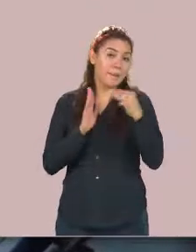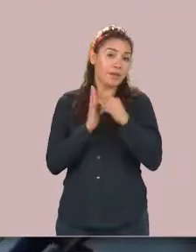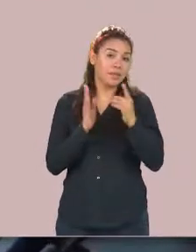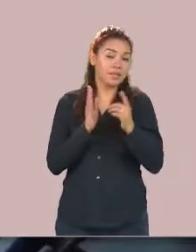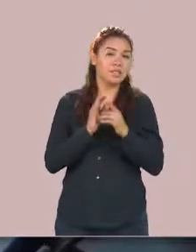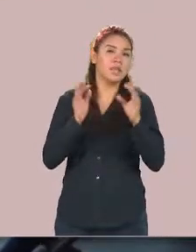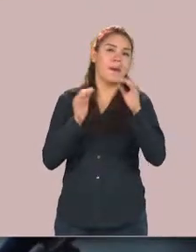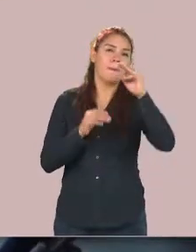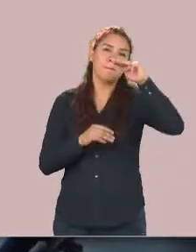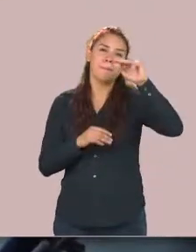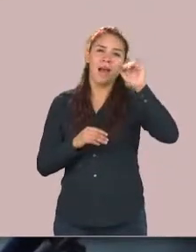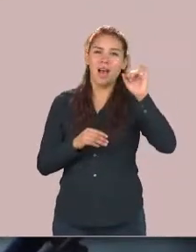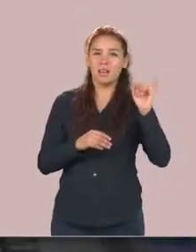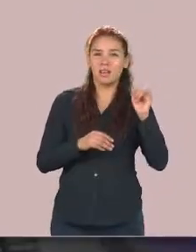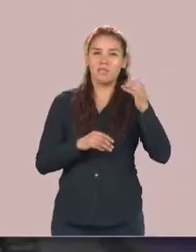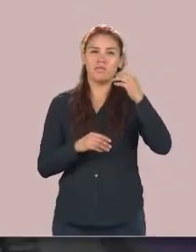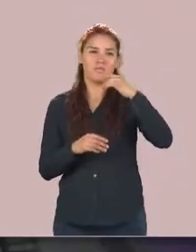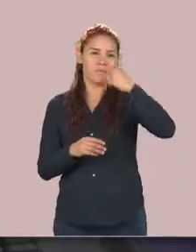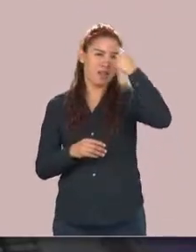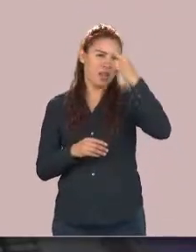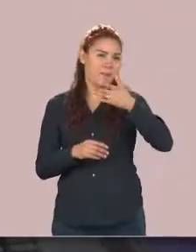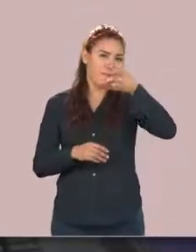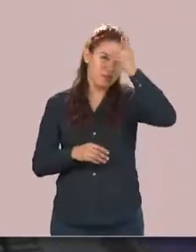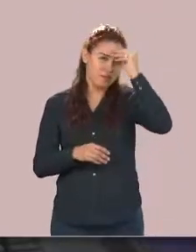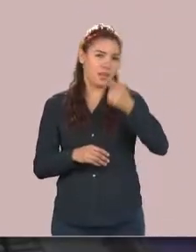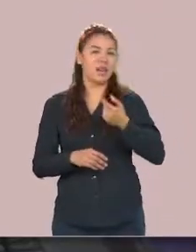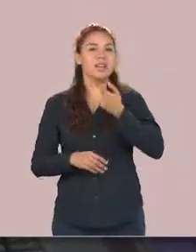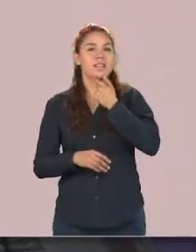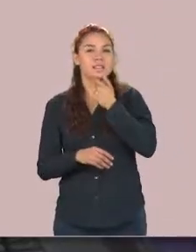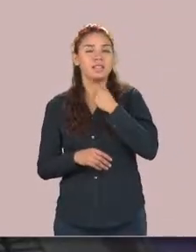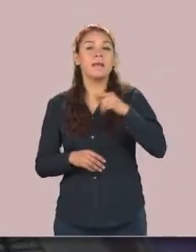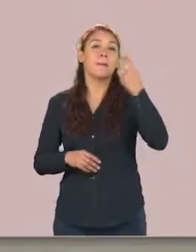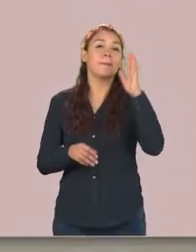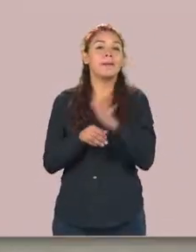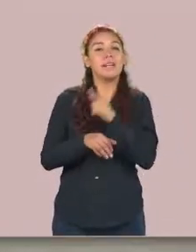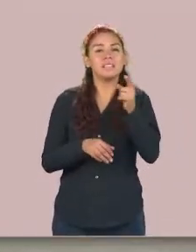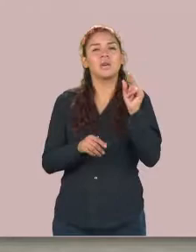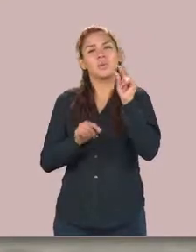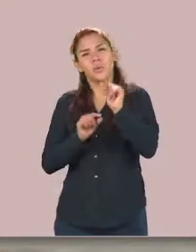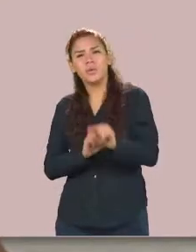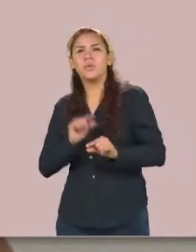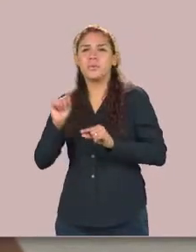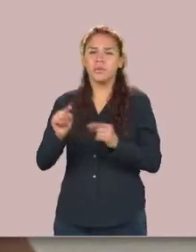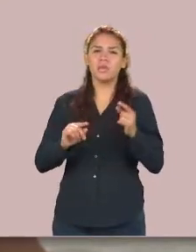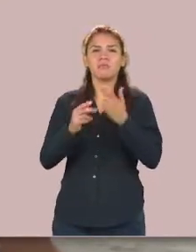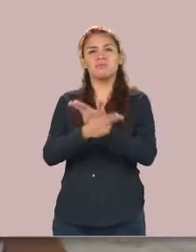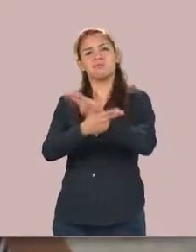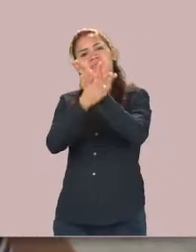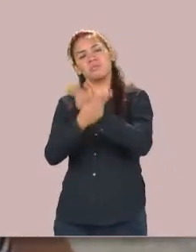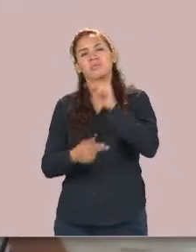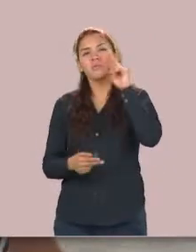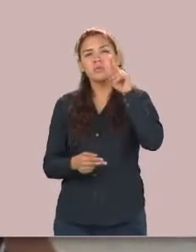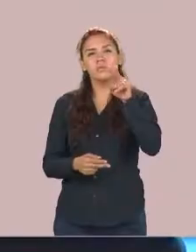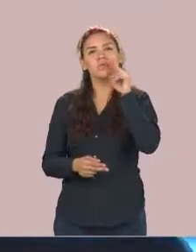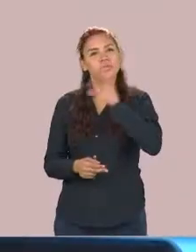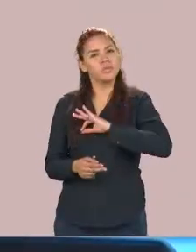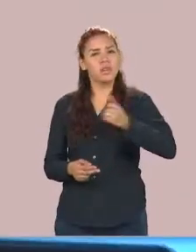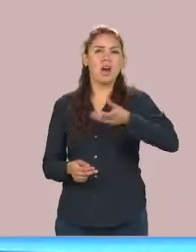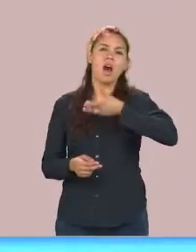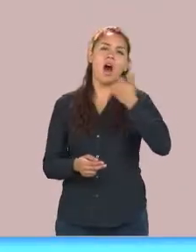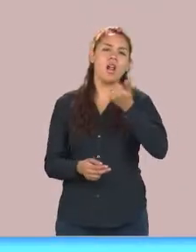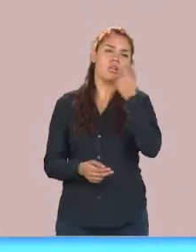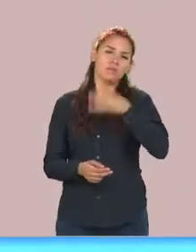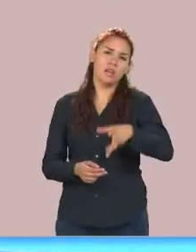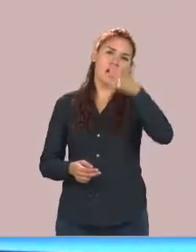lo avala la flexibilidad de su instrucción, ya que dedicándole poco tiempo al día es posible que el estudiante vaya adquiriendo conocimientos del idioma